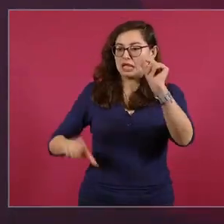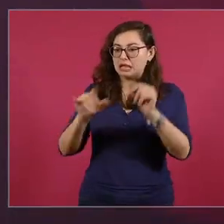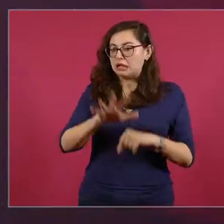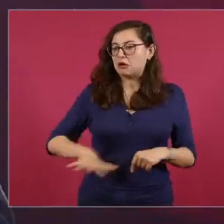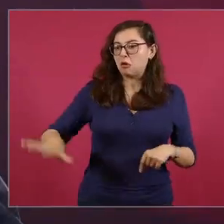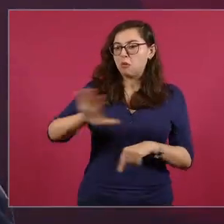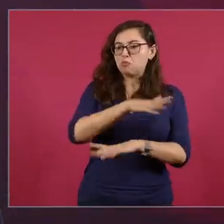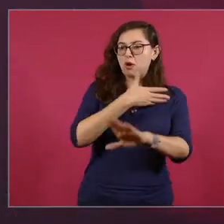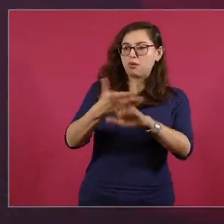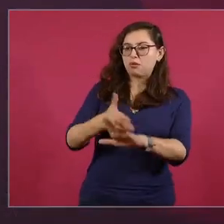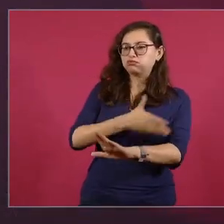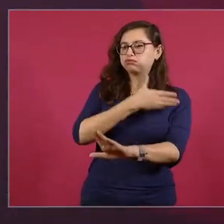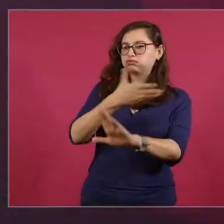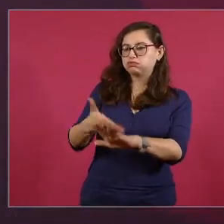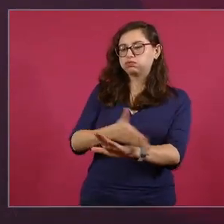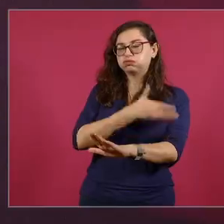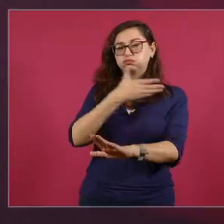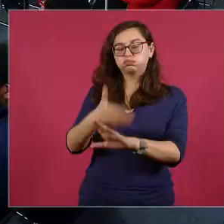les va peor